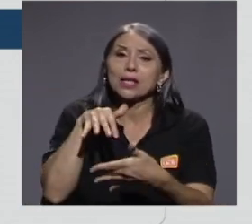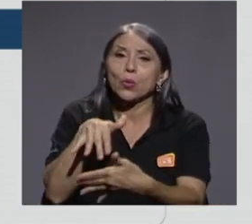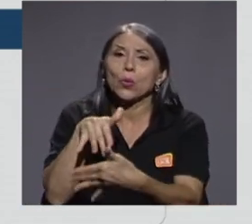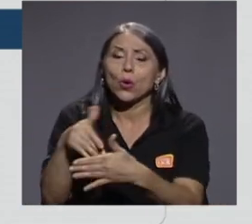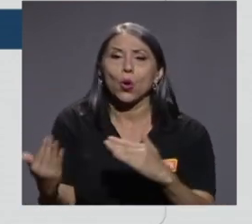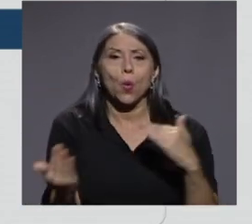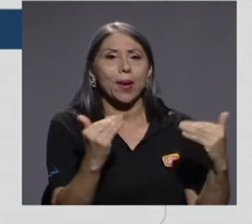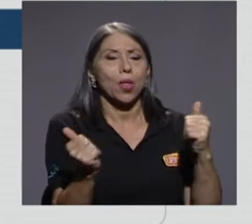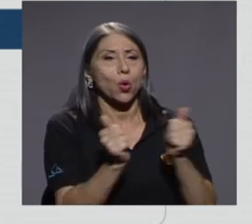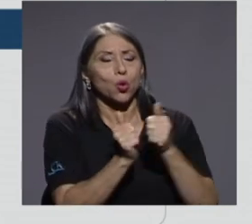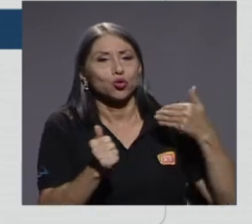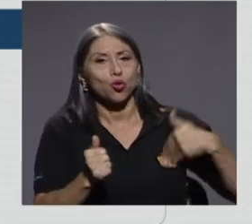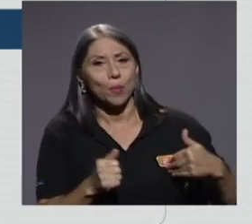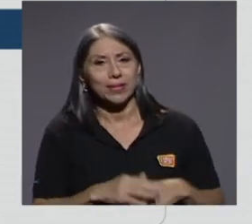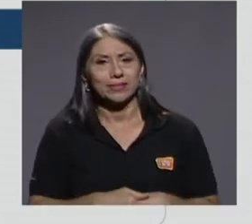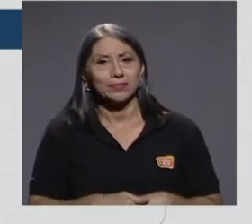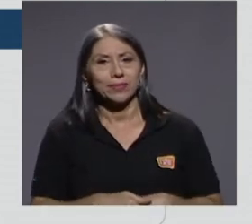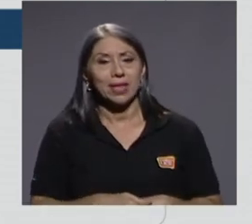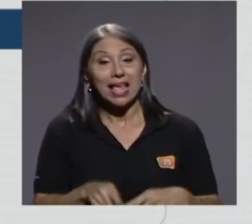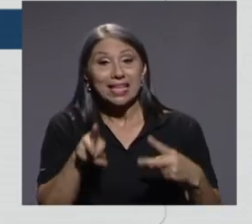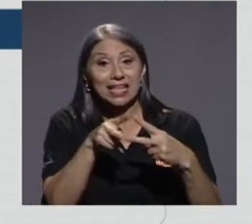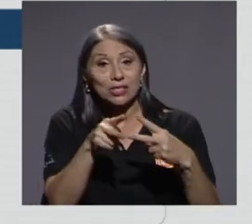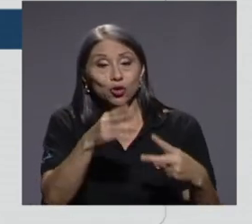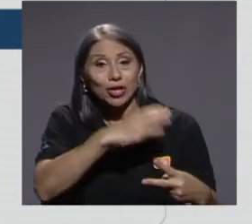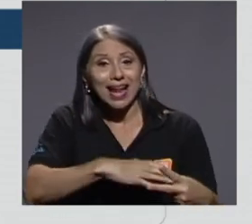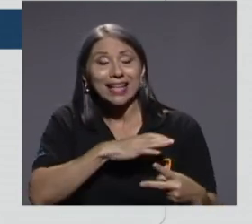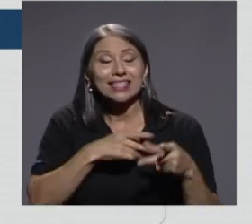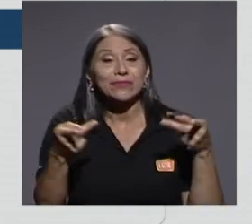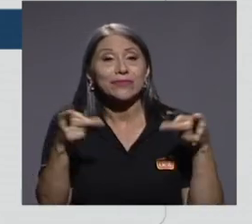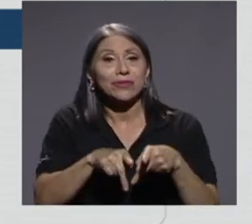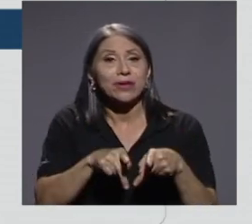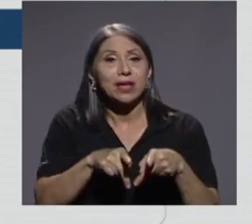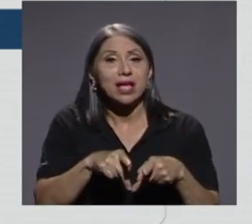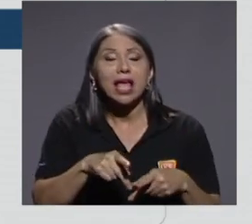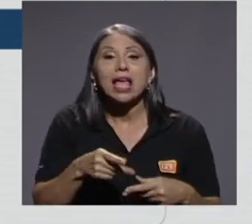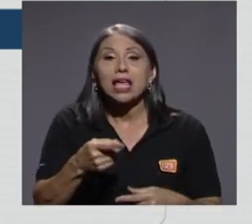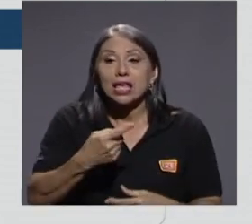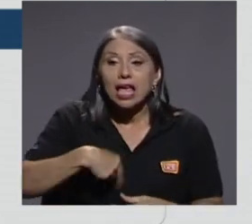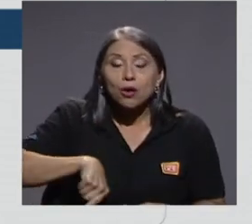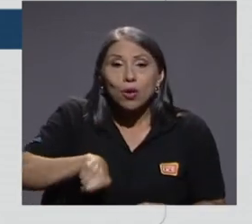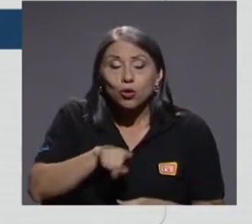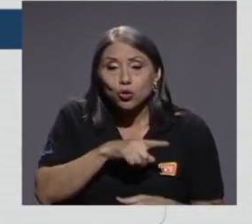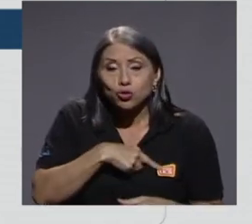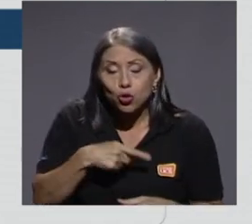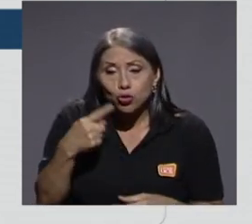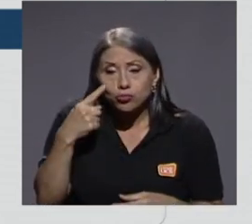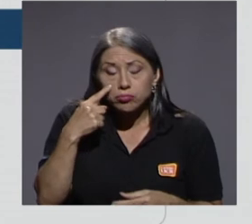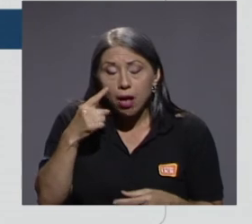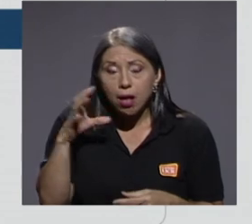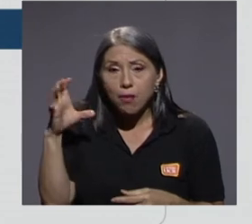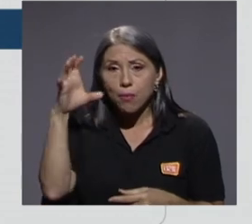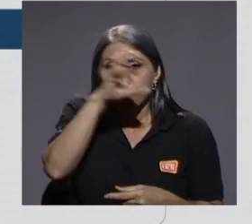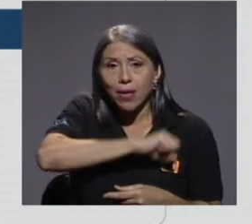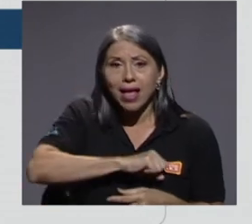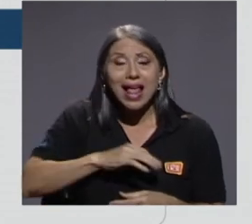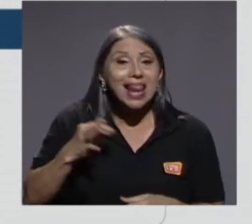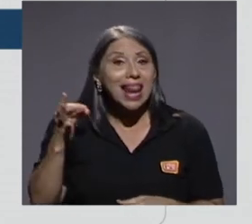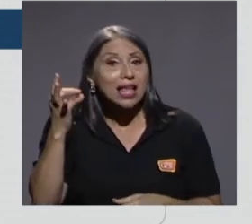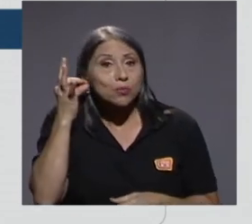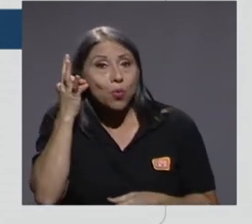hombres. Y estas dos características hacen que cuando sumemos en el agregado, las mujeres ganamos